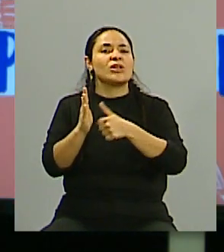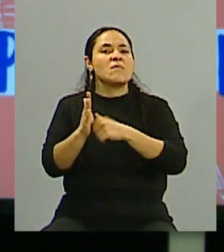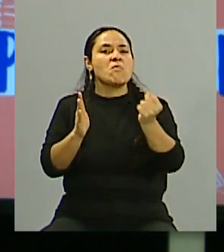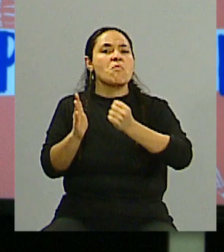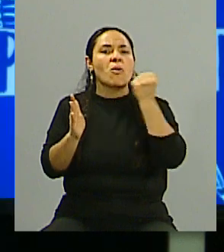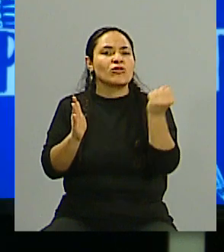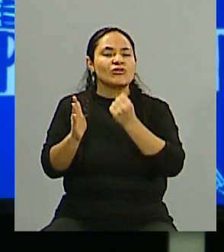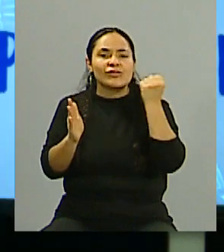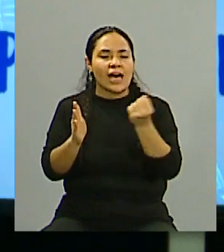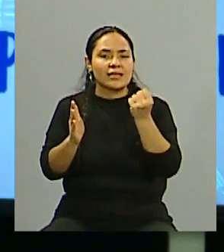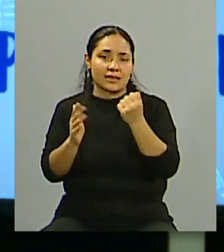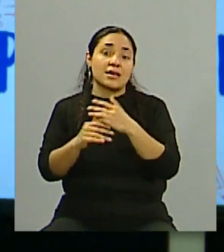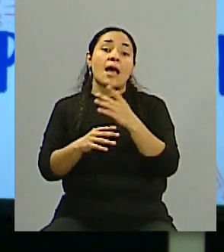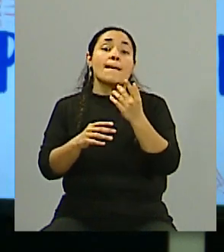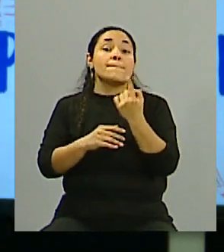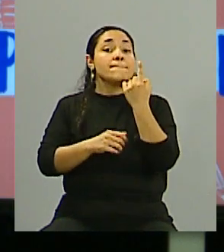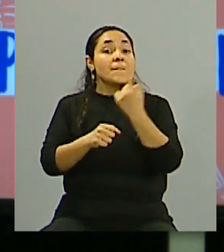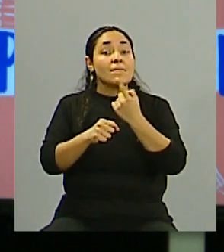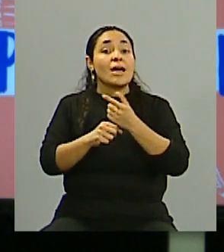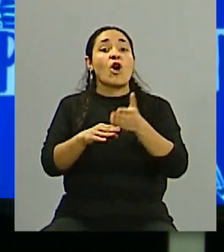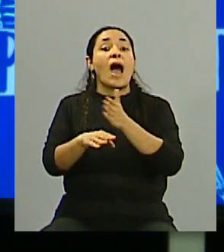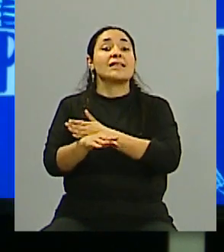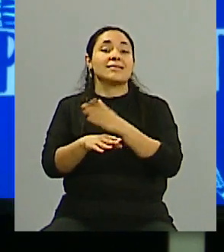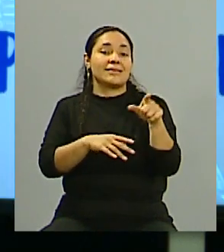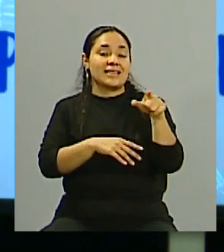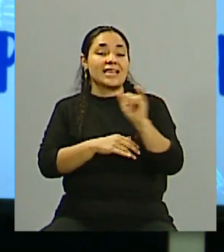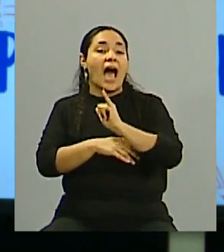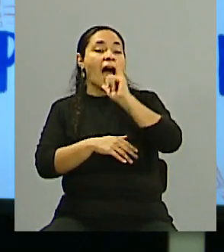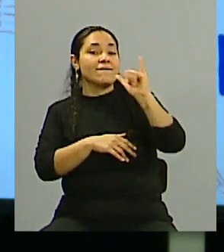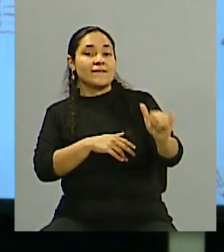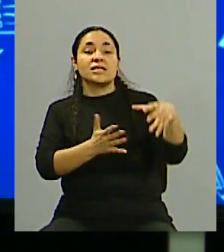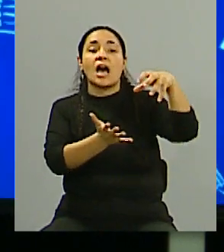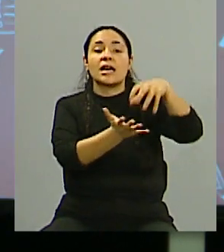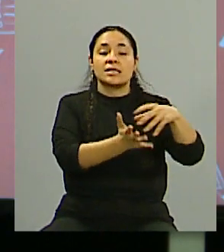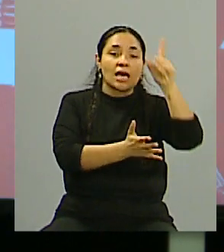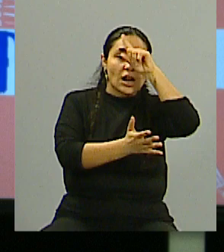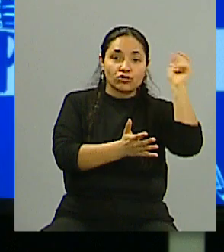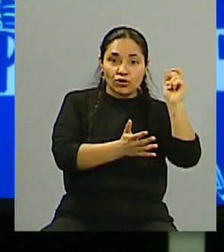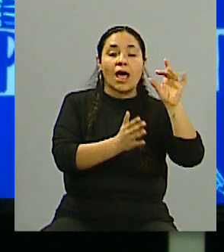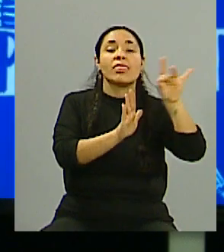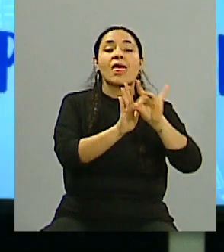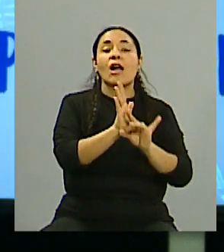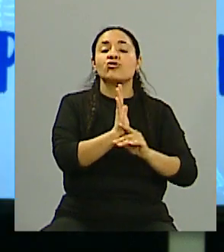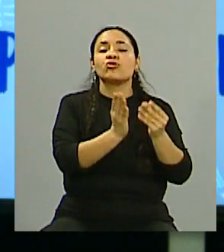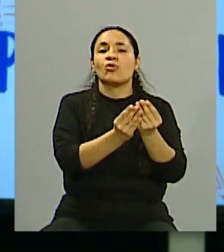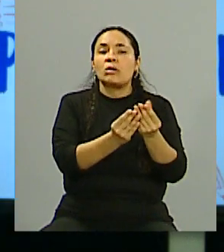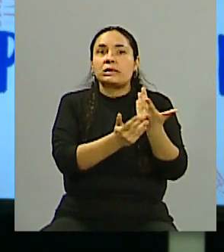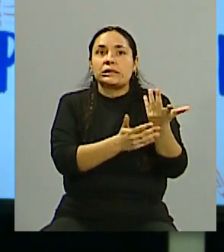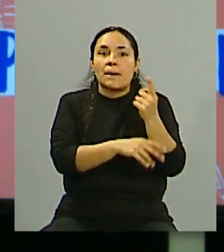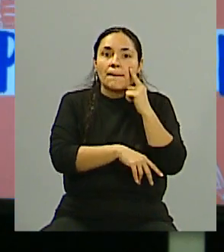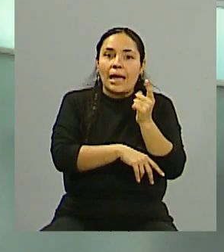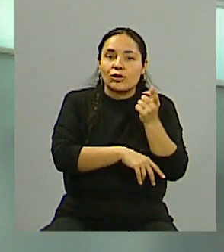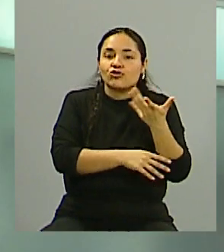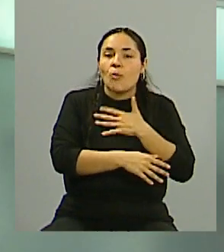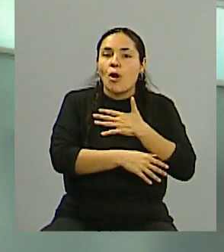conocimiento de la Agencia Nacional que se iba a hacer recolección, tratamiento y archivo de datos sensibles. Eso no se puede